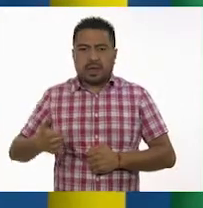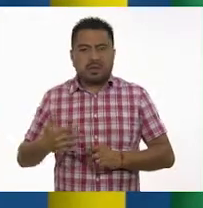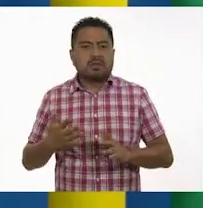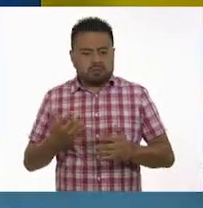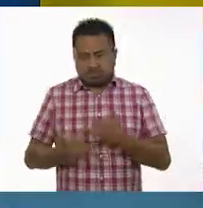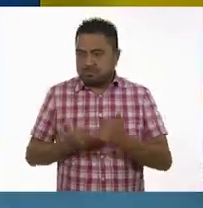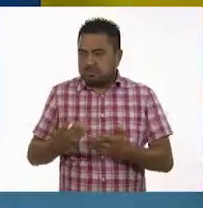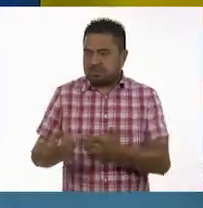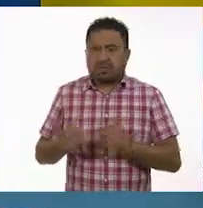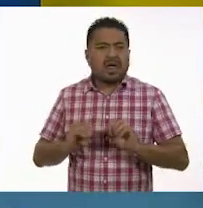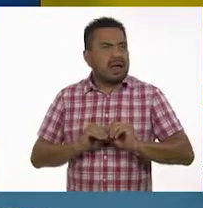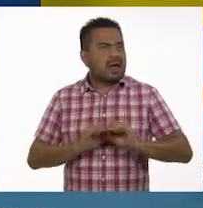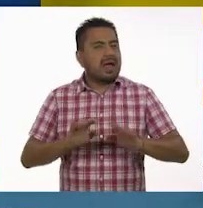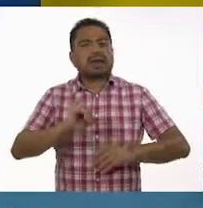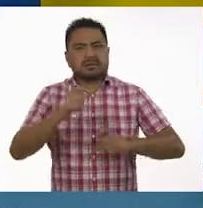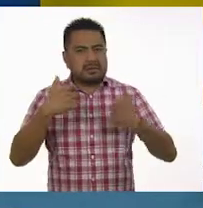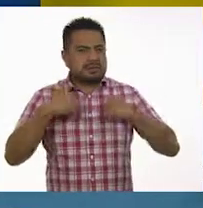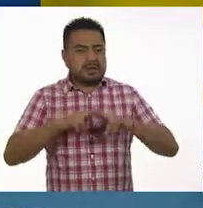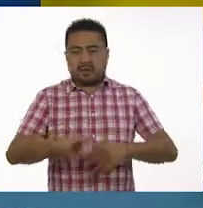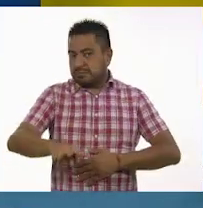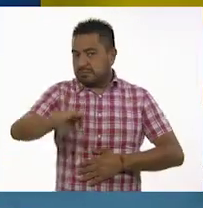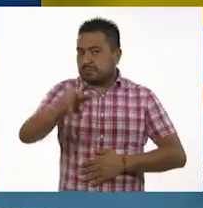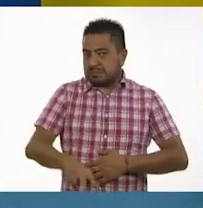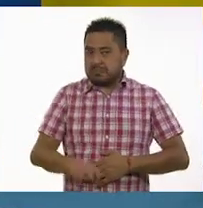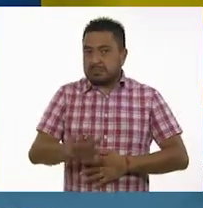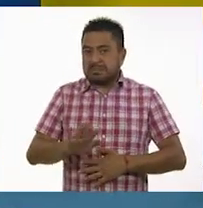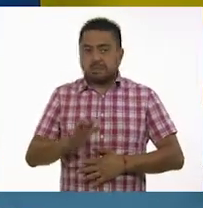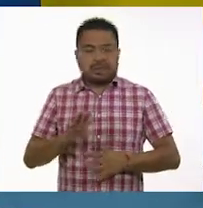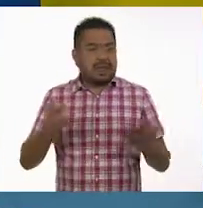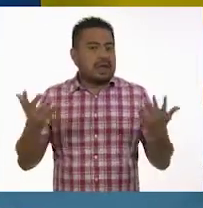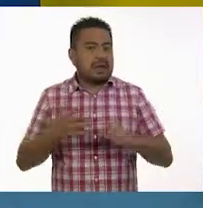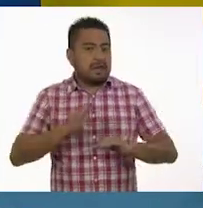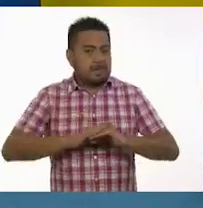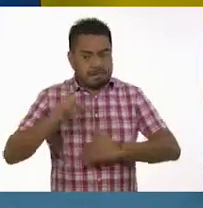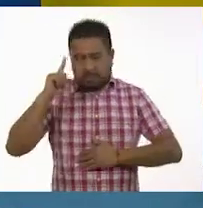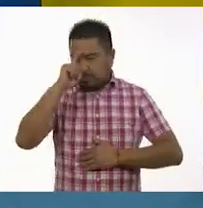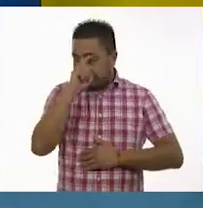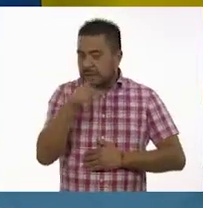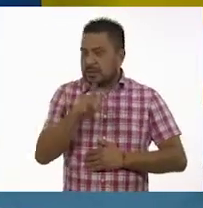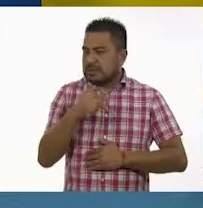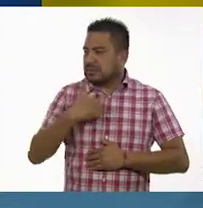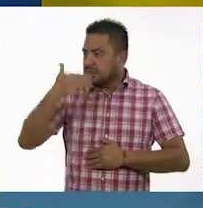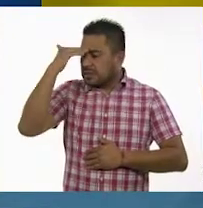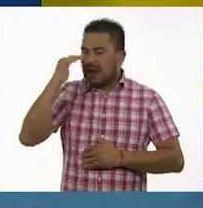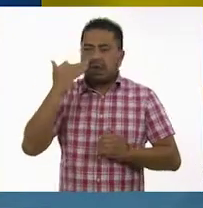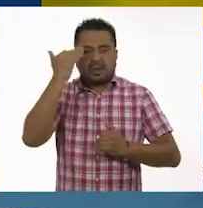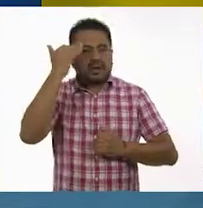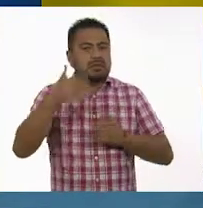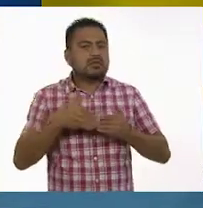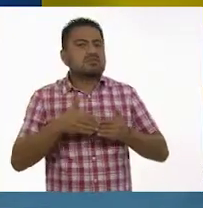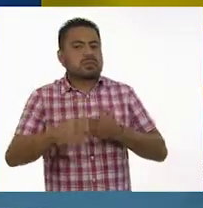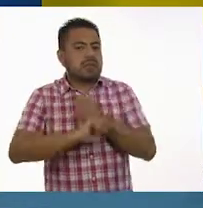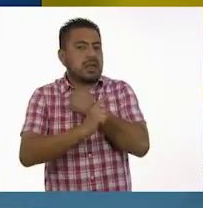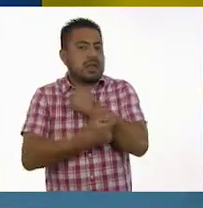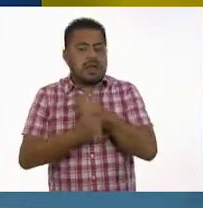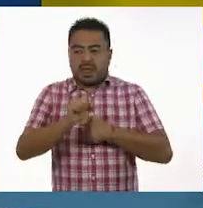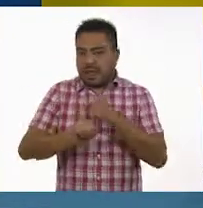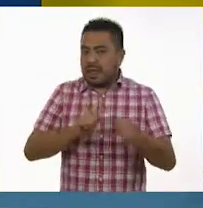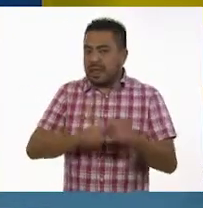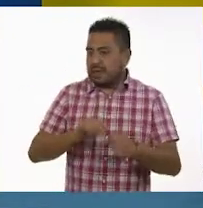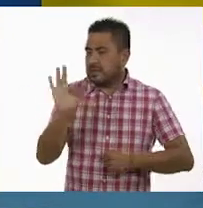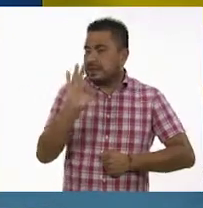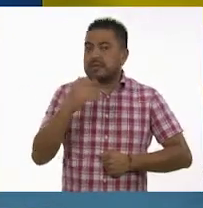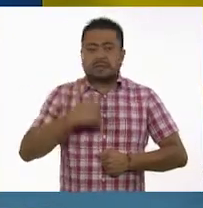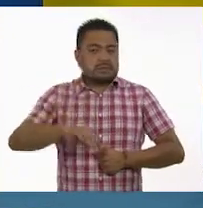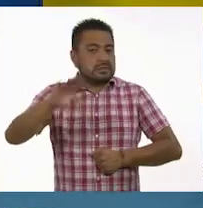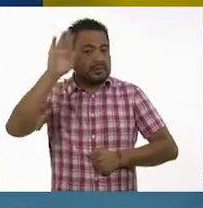¿Jugamos? Claro que sí, maestro. La verdad, pues se me hace un poco complicado saber el tiempo de gestación de los animales, pero supongo